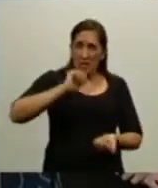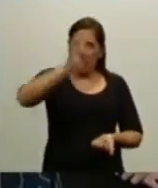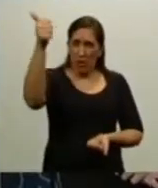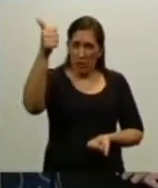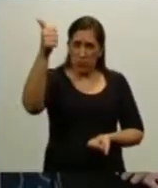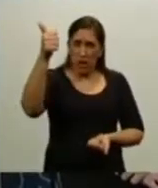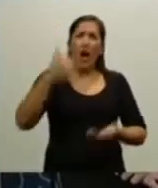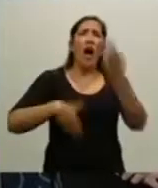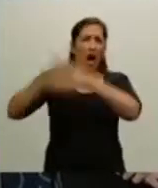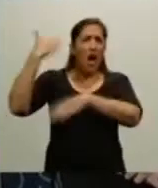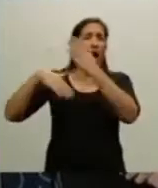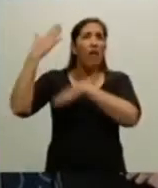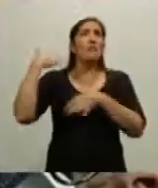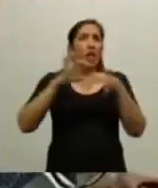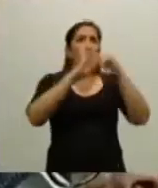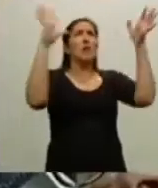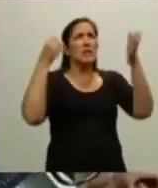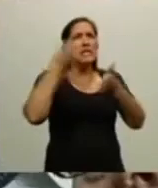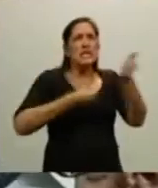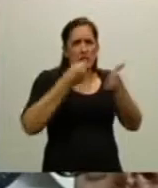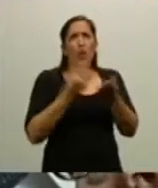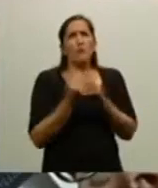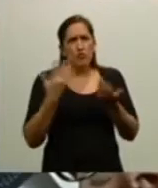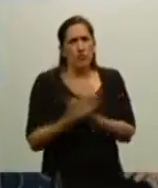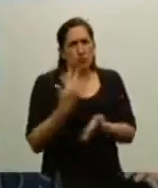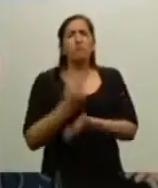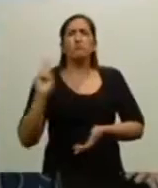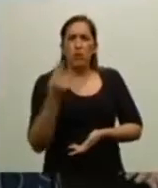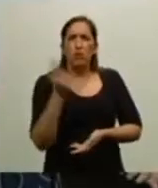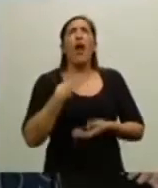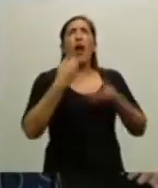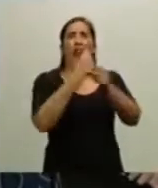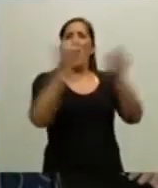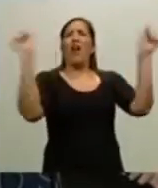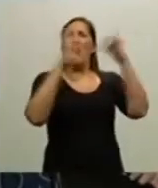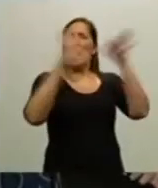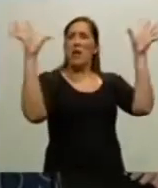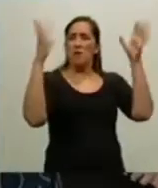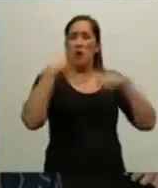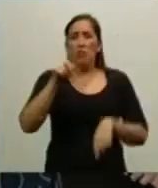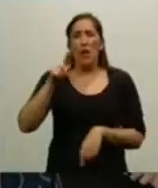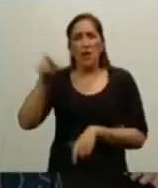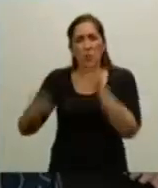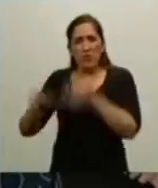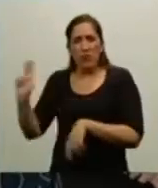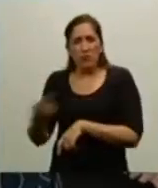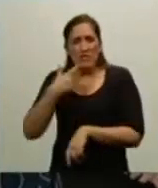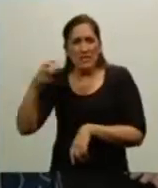grandes victorias, nuestra independencia, nuestra libertad, pero no contra la sangre del pueblo.